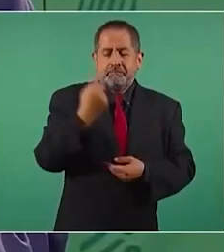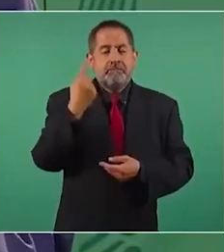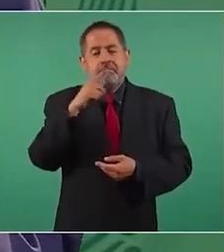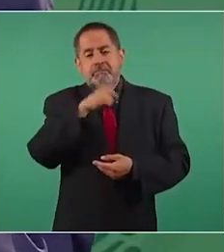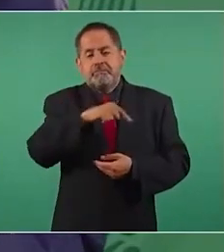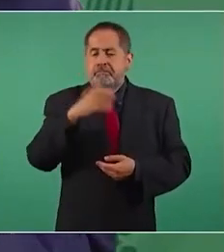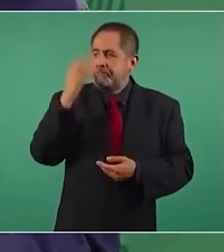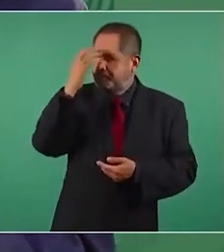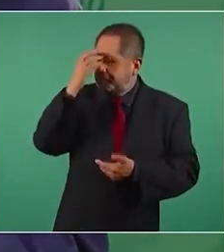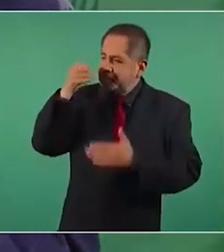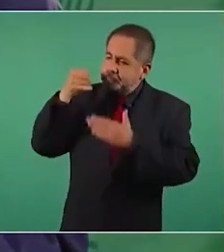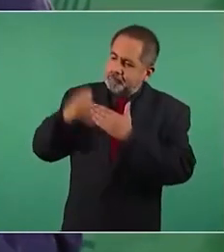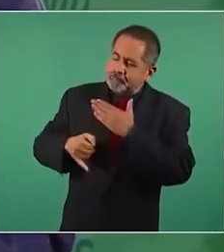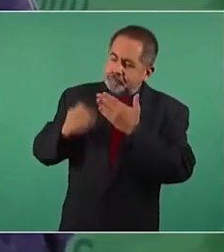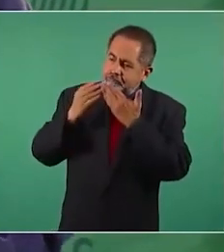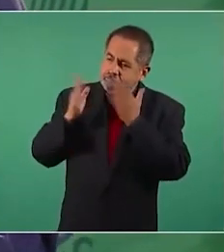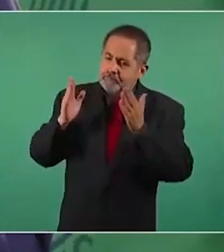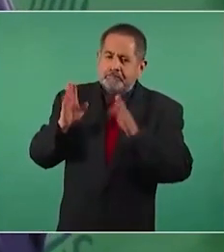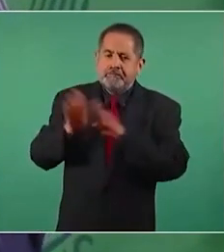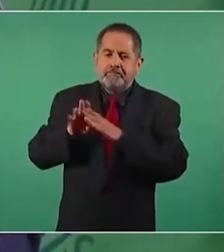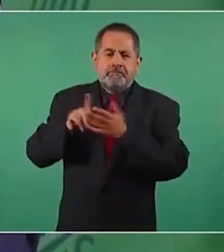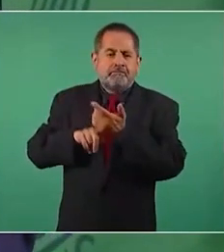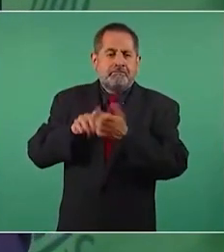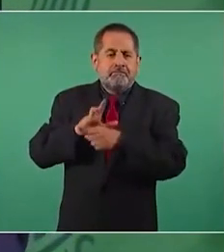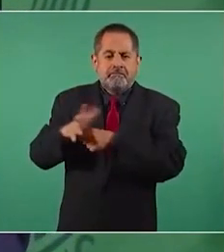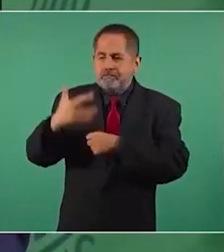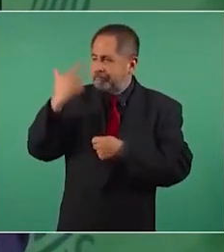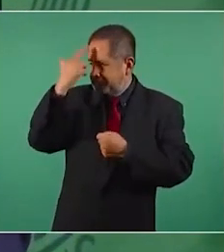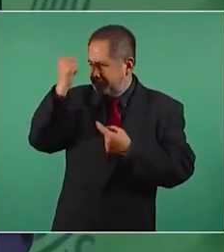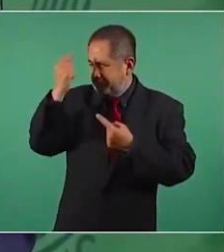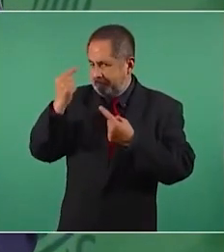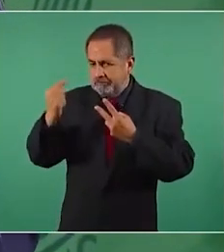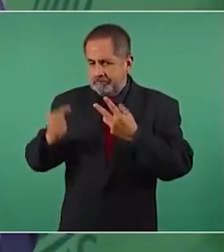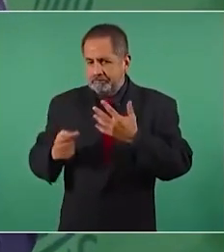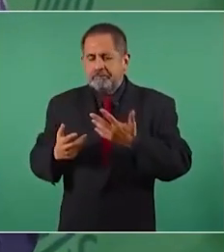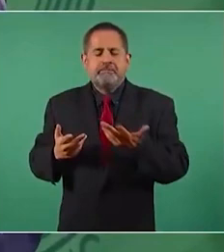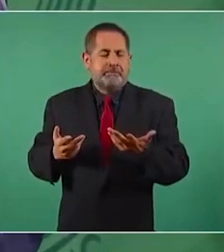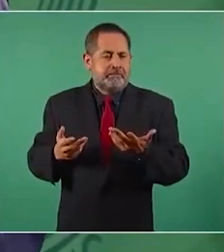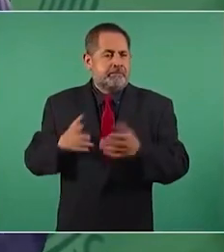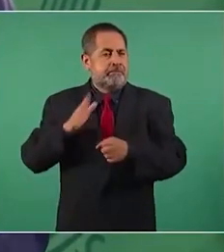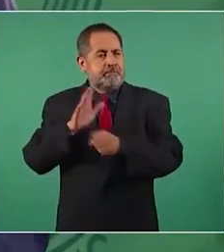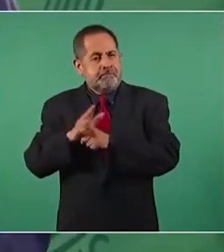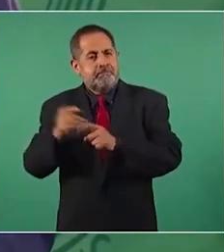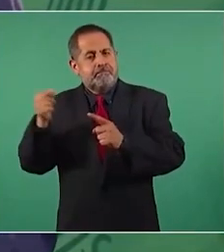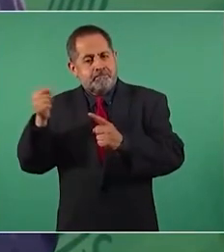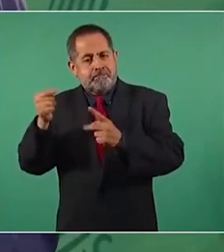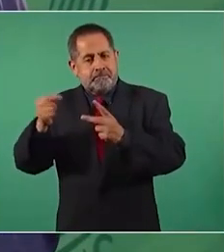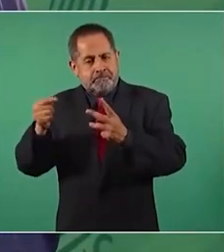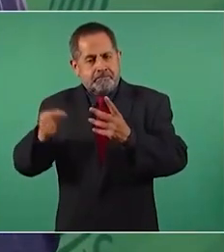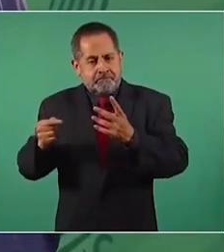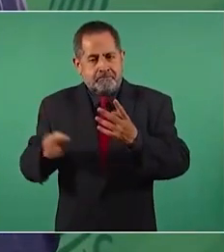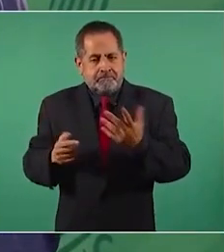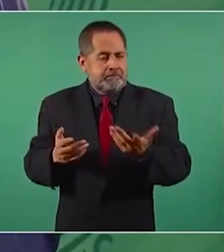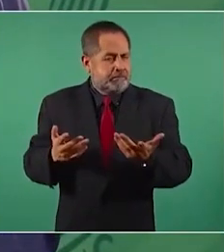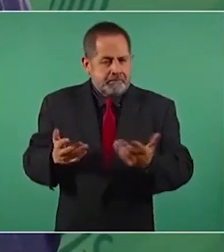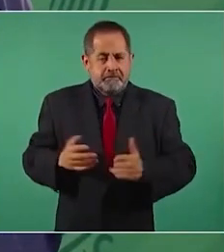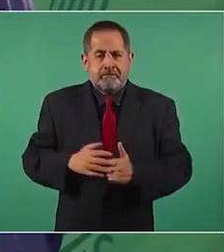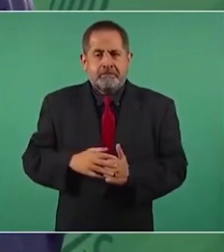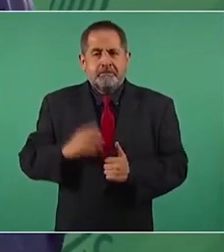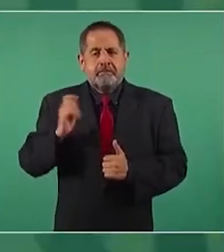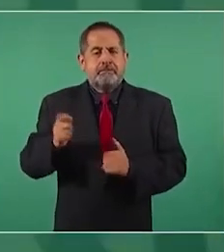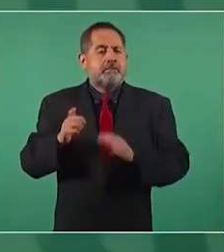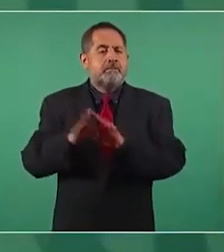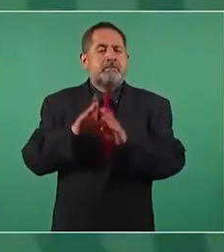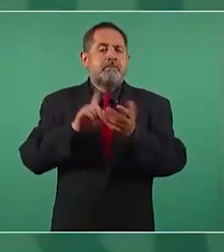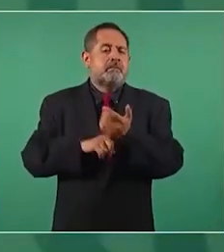conozcan las razones, los argumentos de